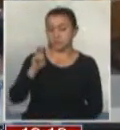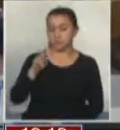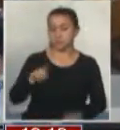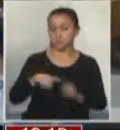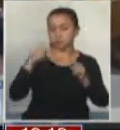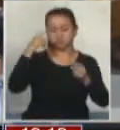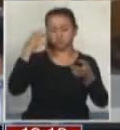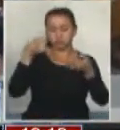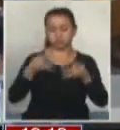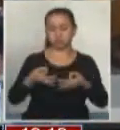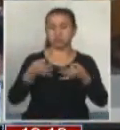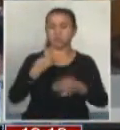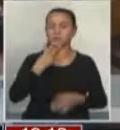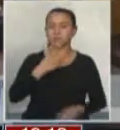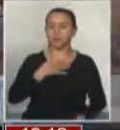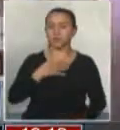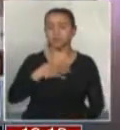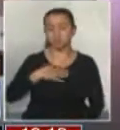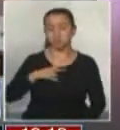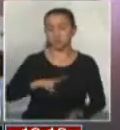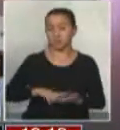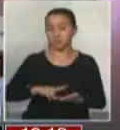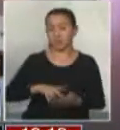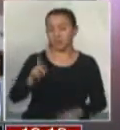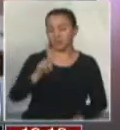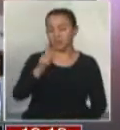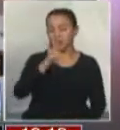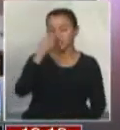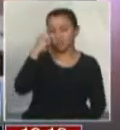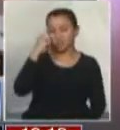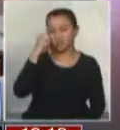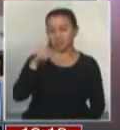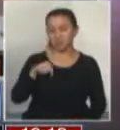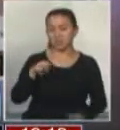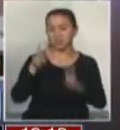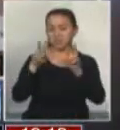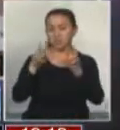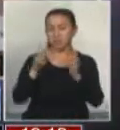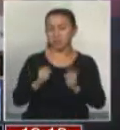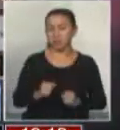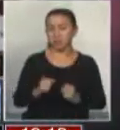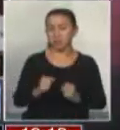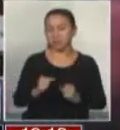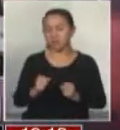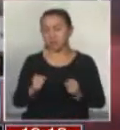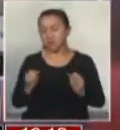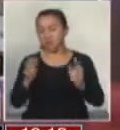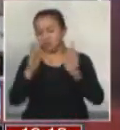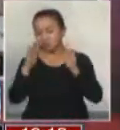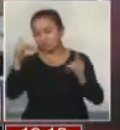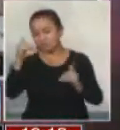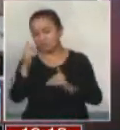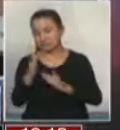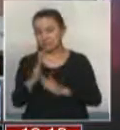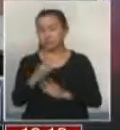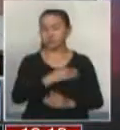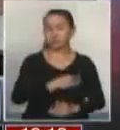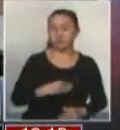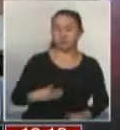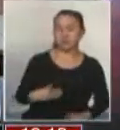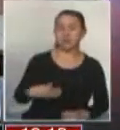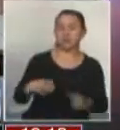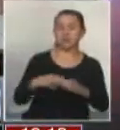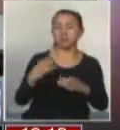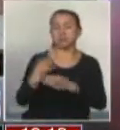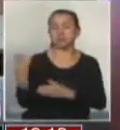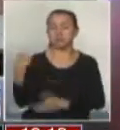convicción de vida. Yo, francamente, Matilde, no creo que estos temas uno los pueda encasillar en gobierno, oposición, derecha,